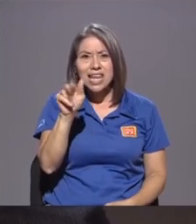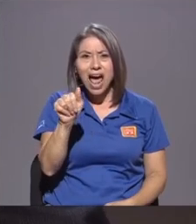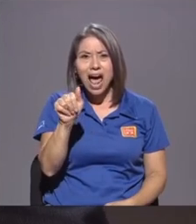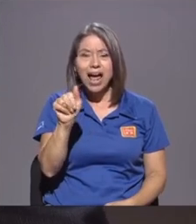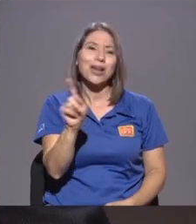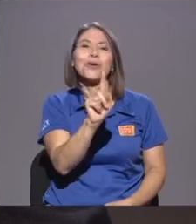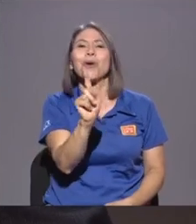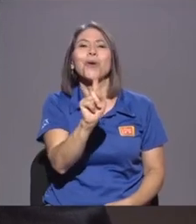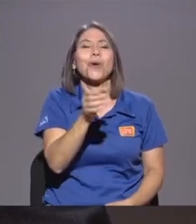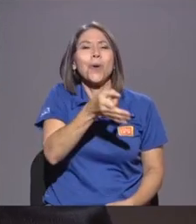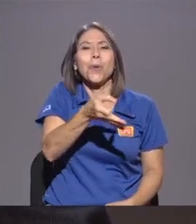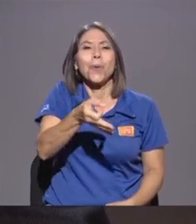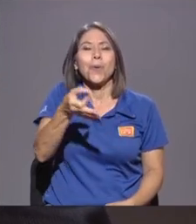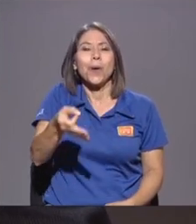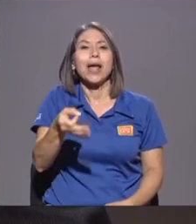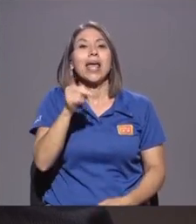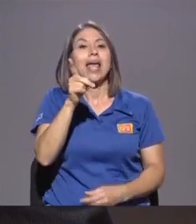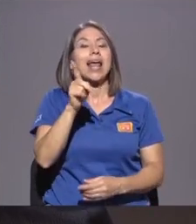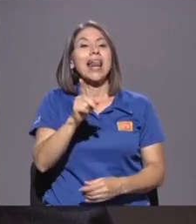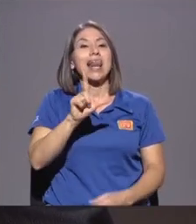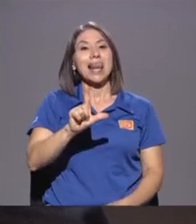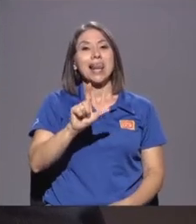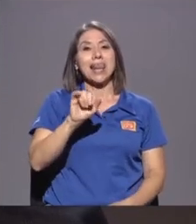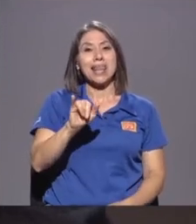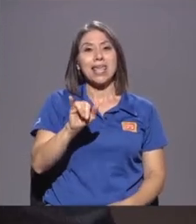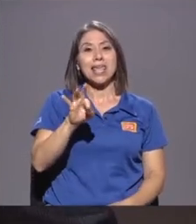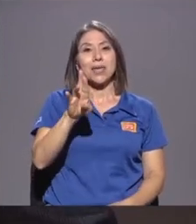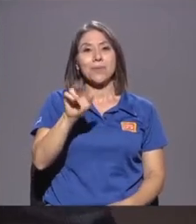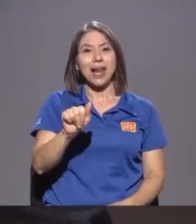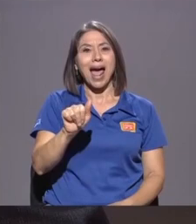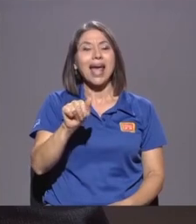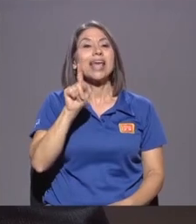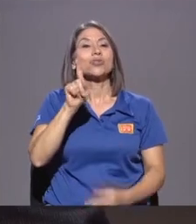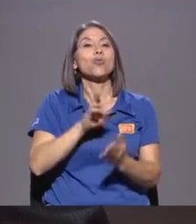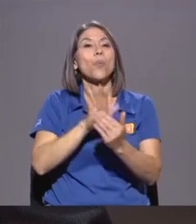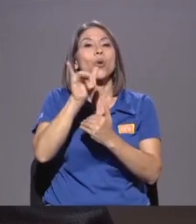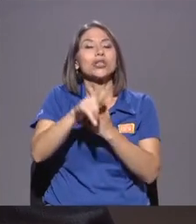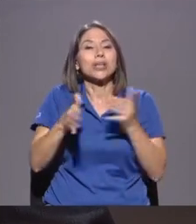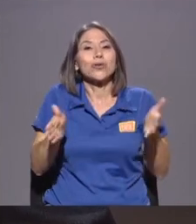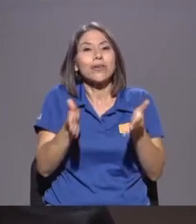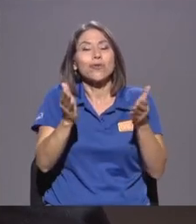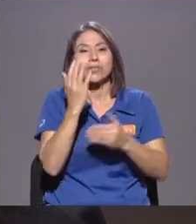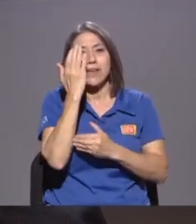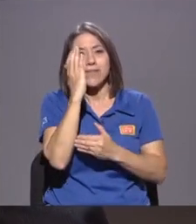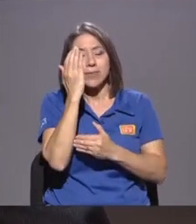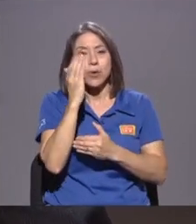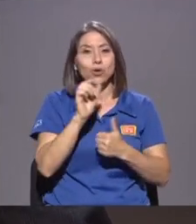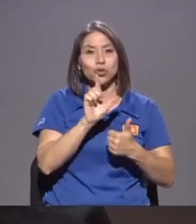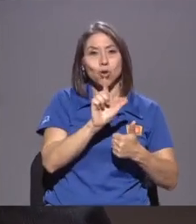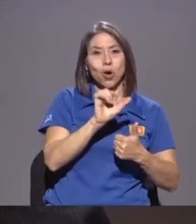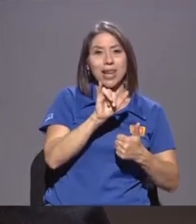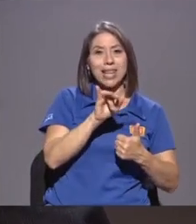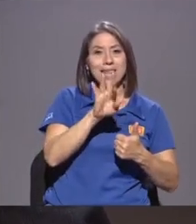proyecto que impulsa Facebook Son libra y calibra Ahora vamos a ver qué es una cosa y qué es la otra